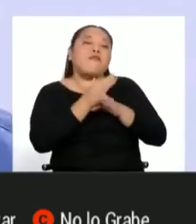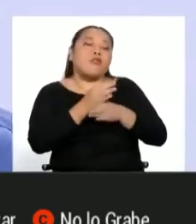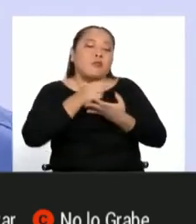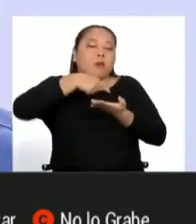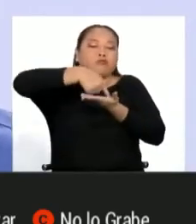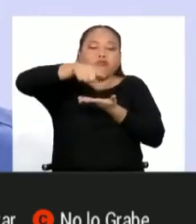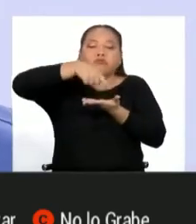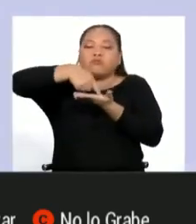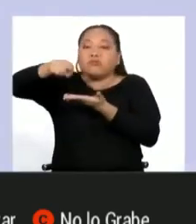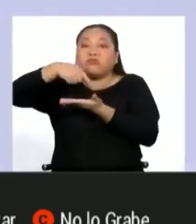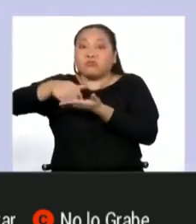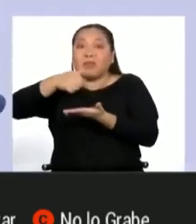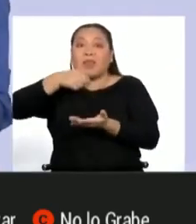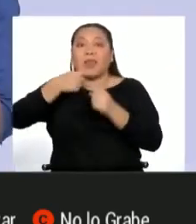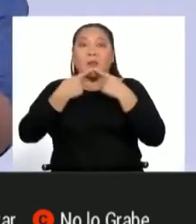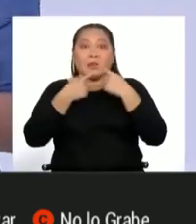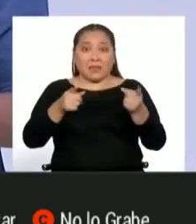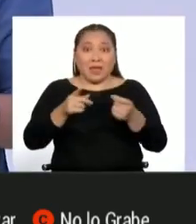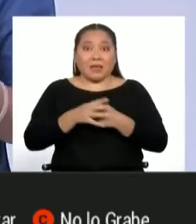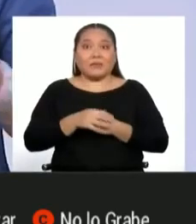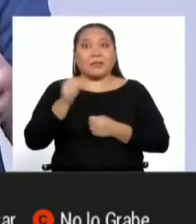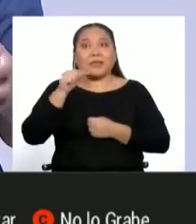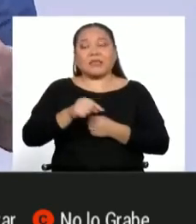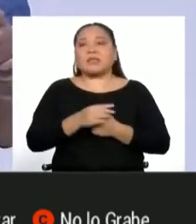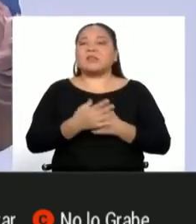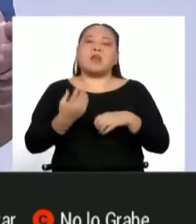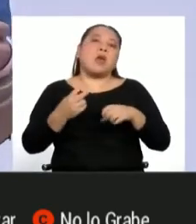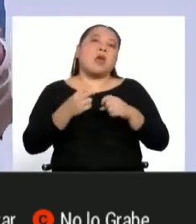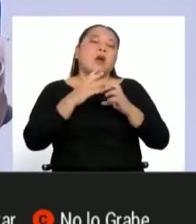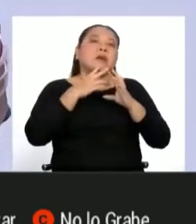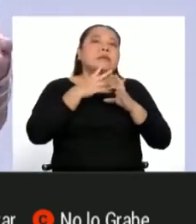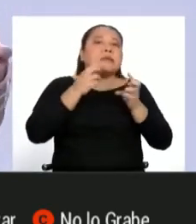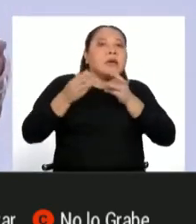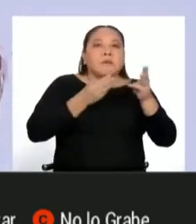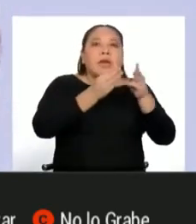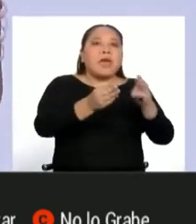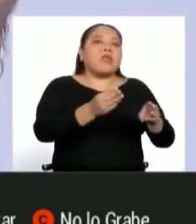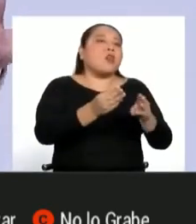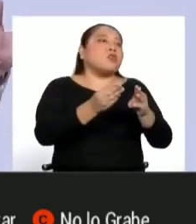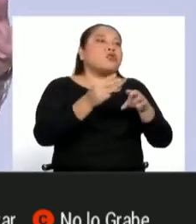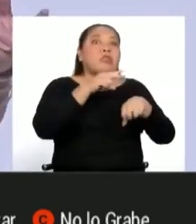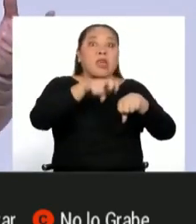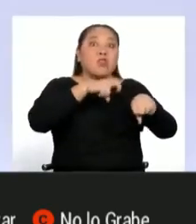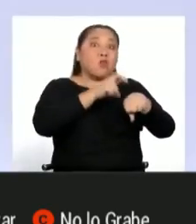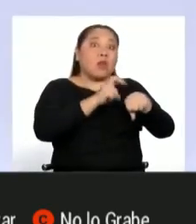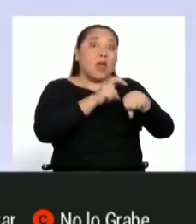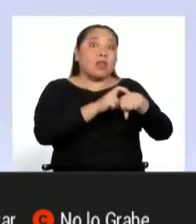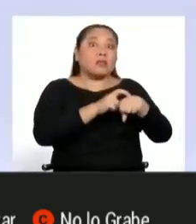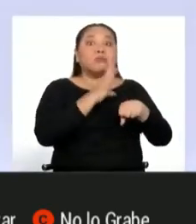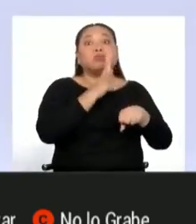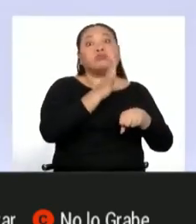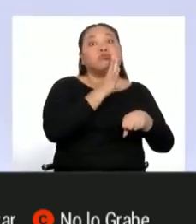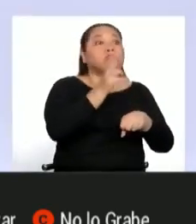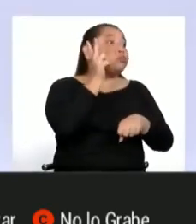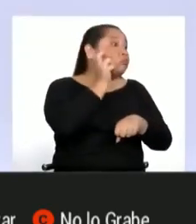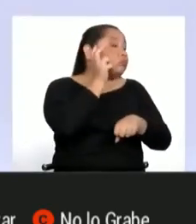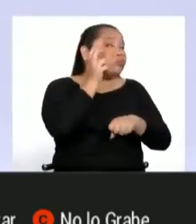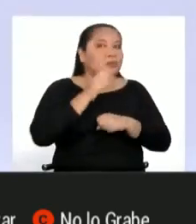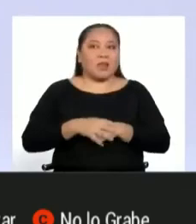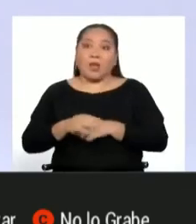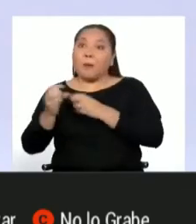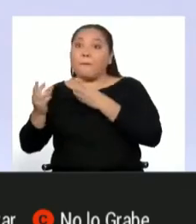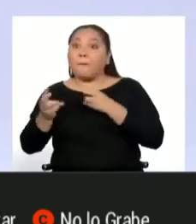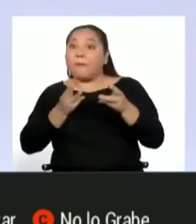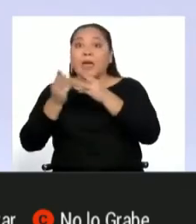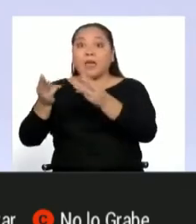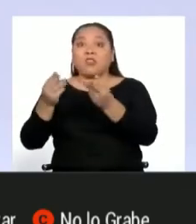transmite el mensaje. En ese sentido, los medios pueden ser naturales como el habla y la audición, mientras que los medios artificiales